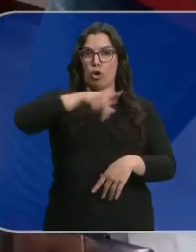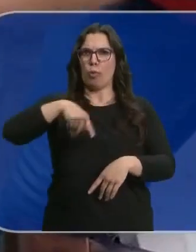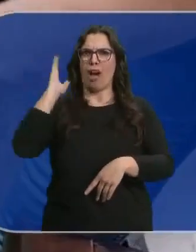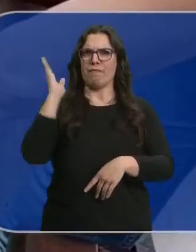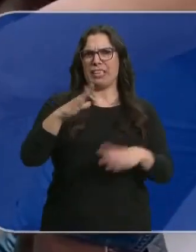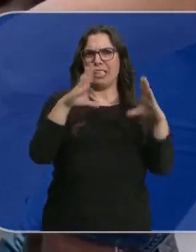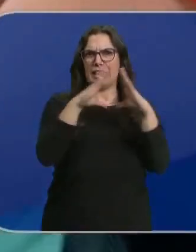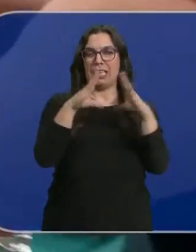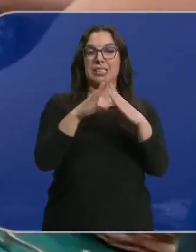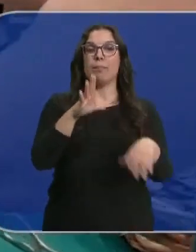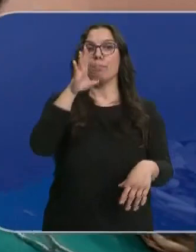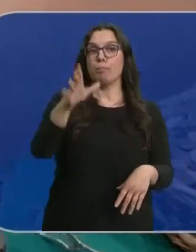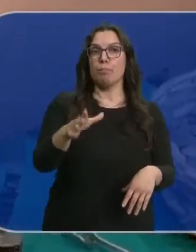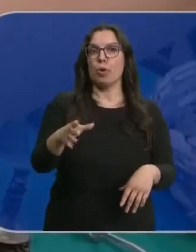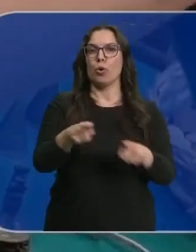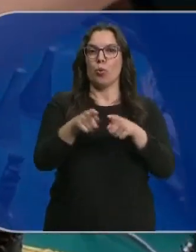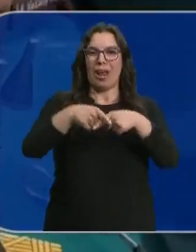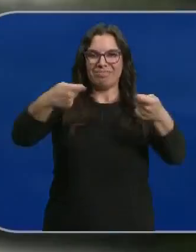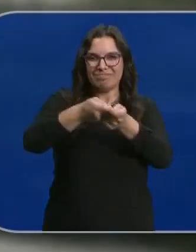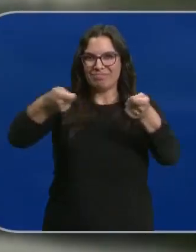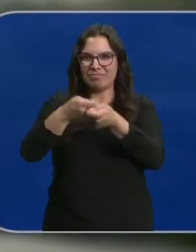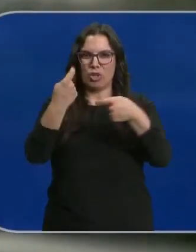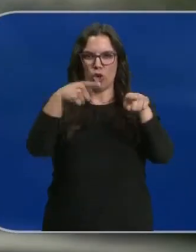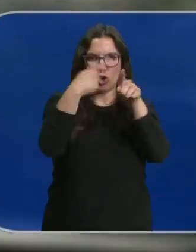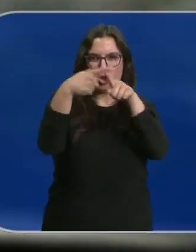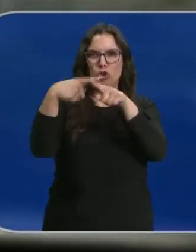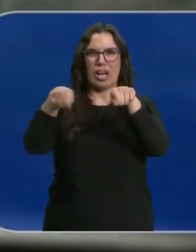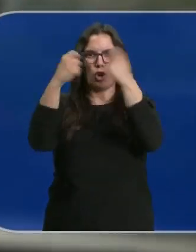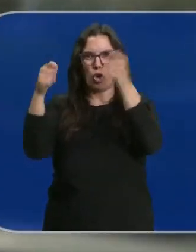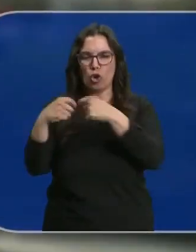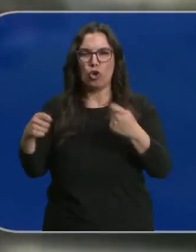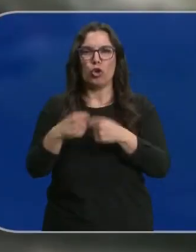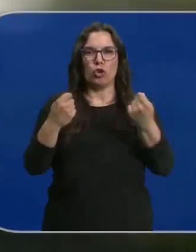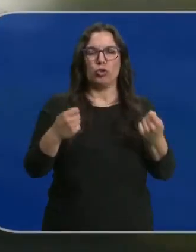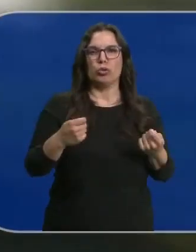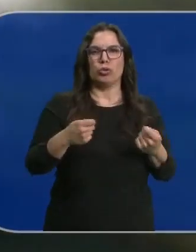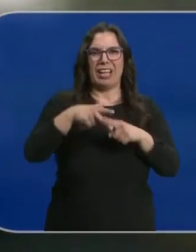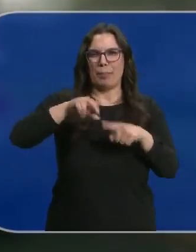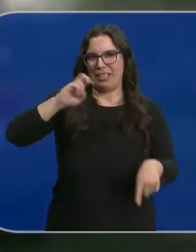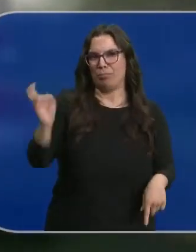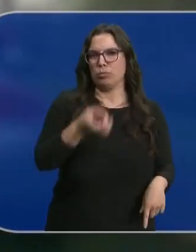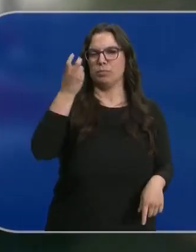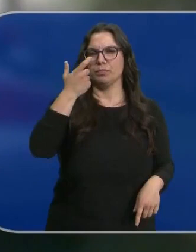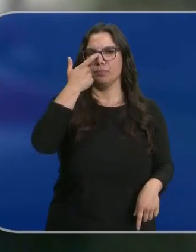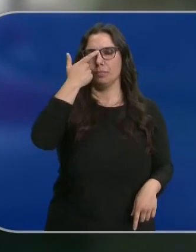las iglesias ya que para acceder utilizaban alicates, palanquetas, un gato hidráulico y hasta un visor nocturno.